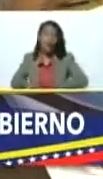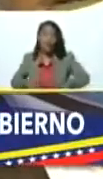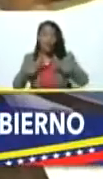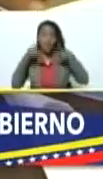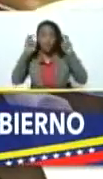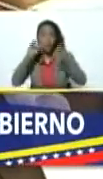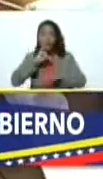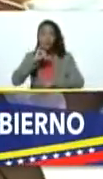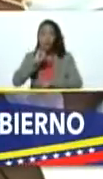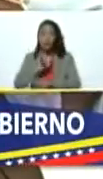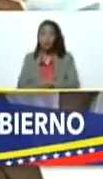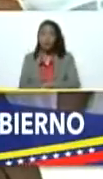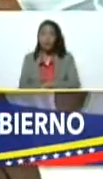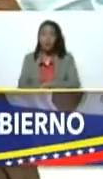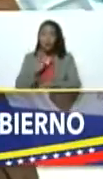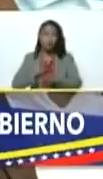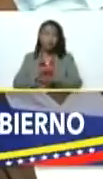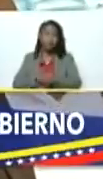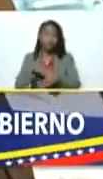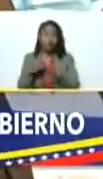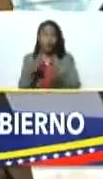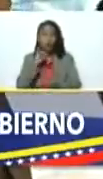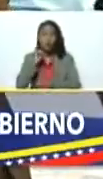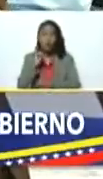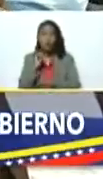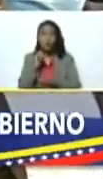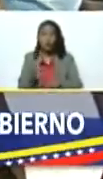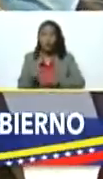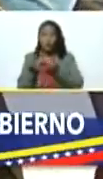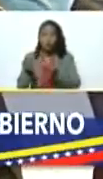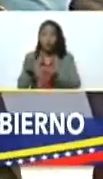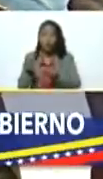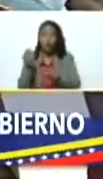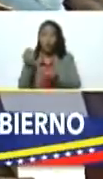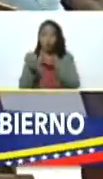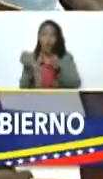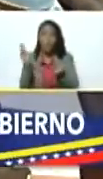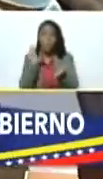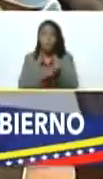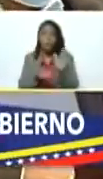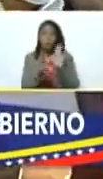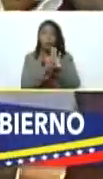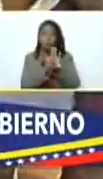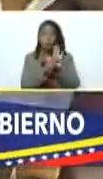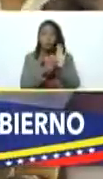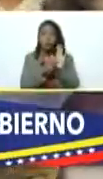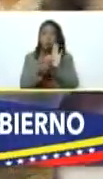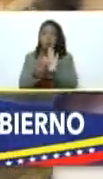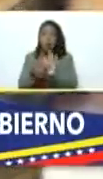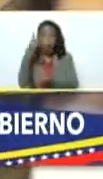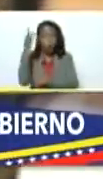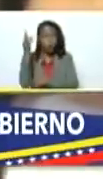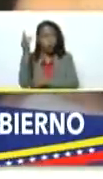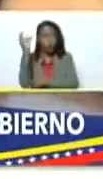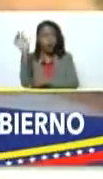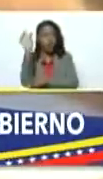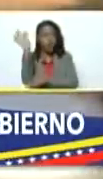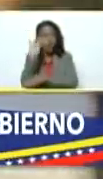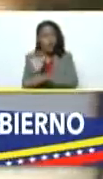información porque la información entregada, como establece la ley del Consejo Federal de Gobierno,